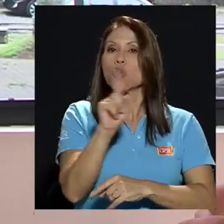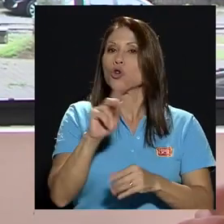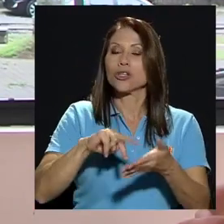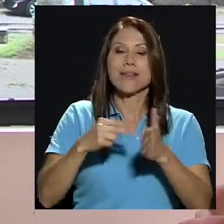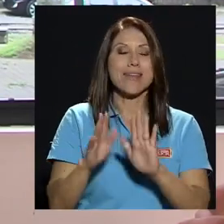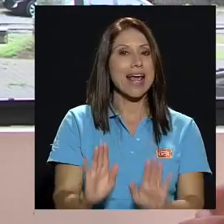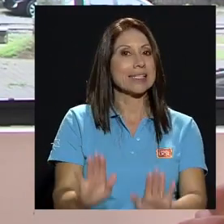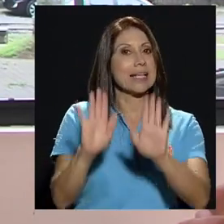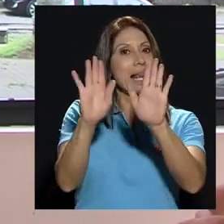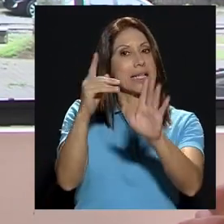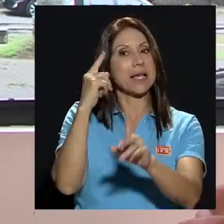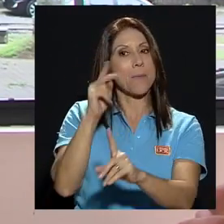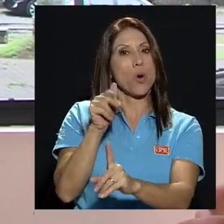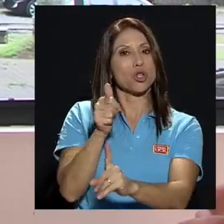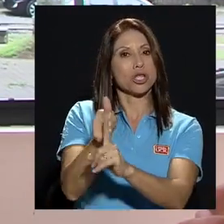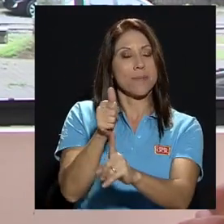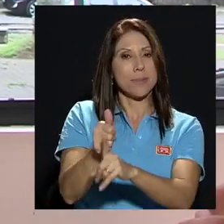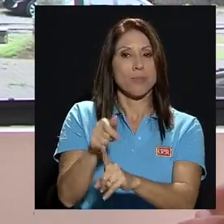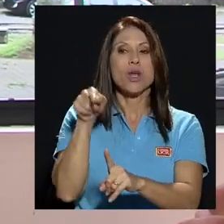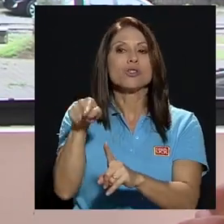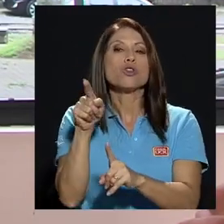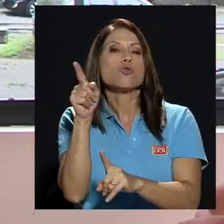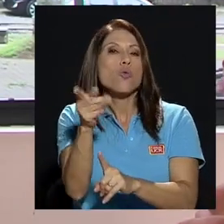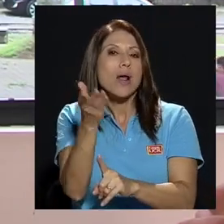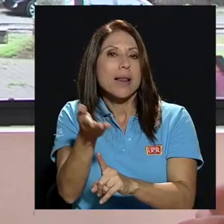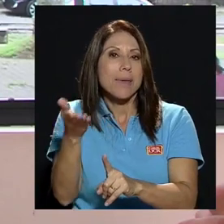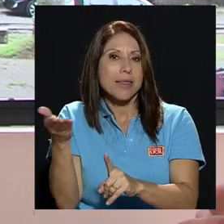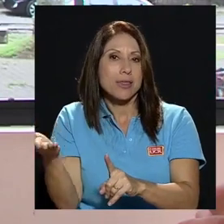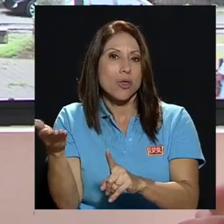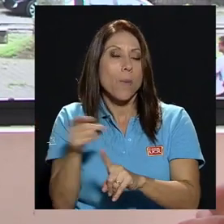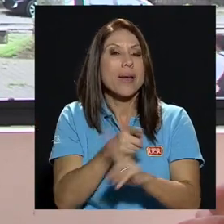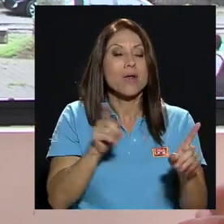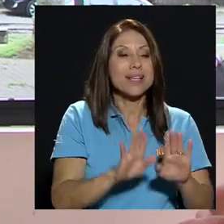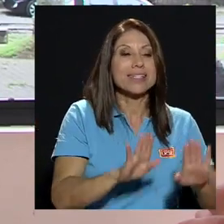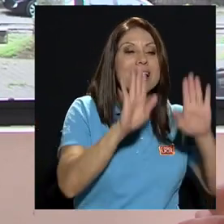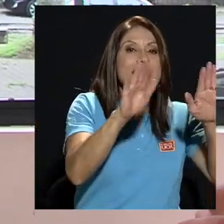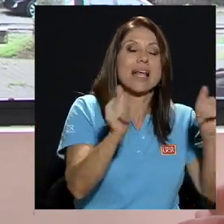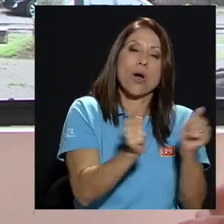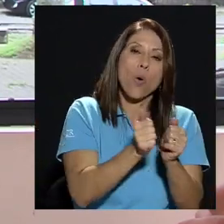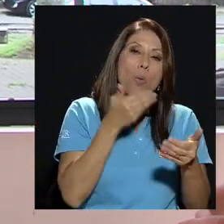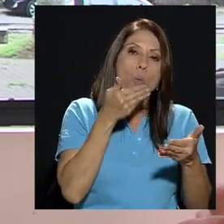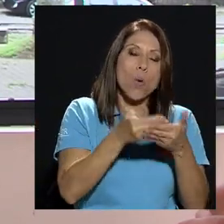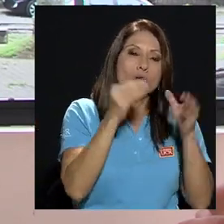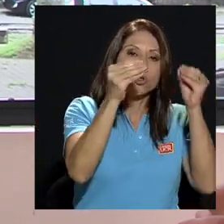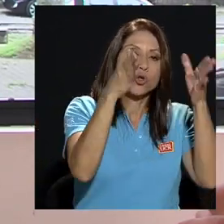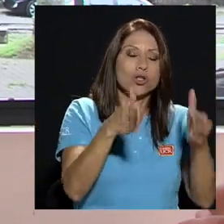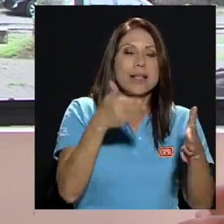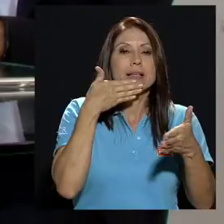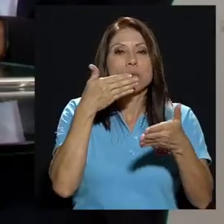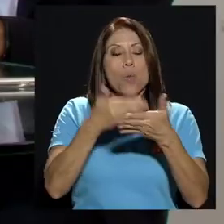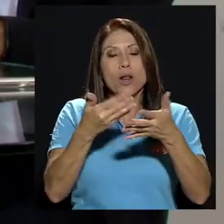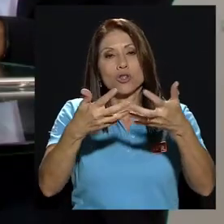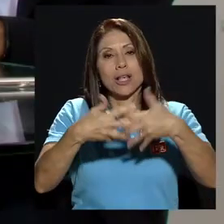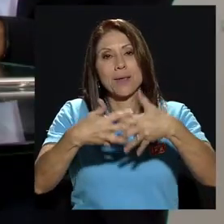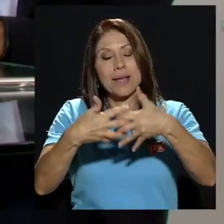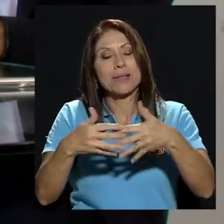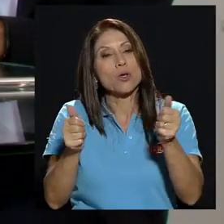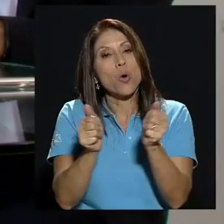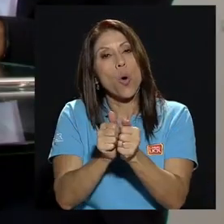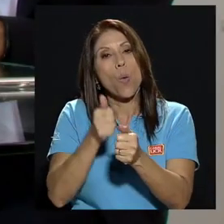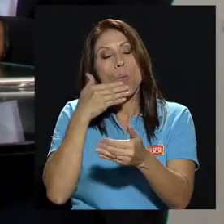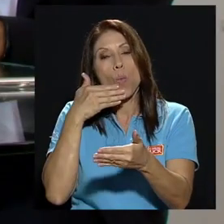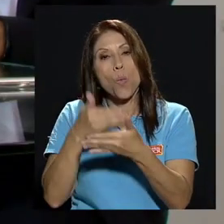elementos que dan la excelencia la excelencia se logra con buenos docentes se logra con buenos equipamientos con